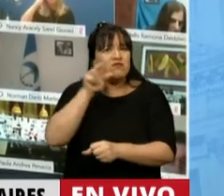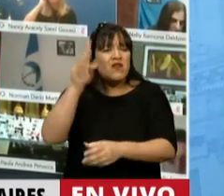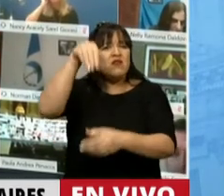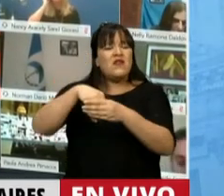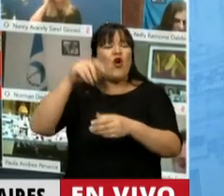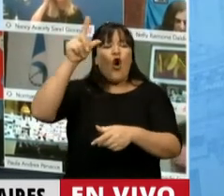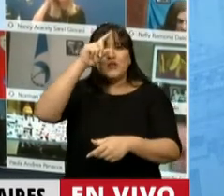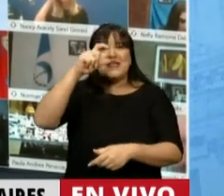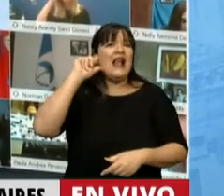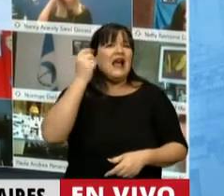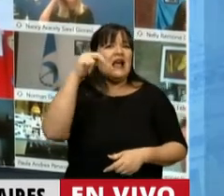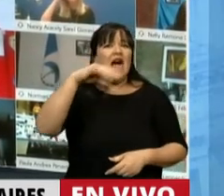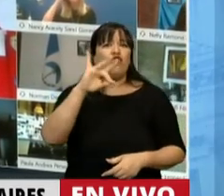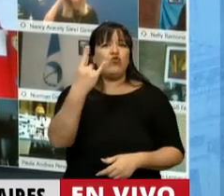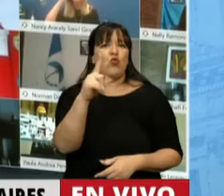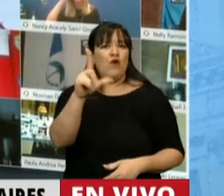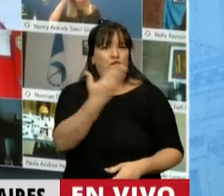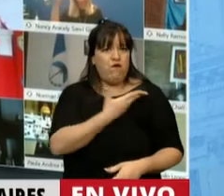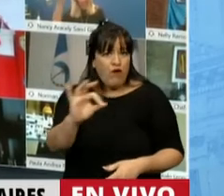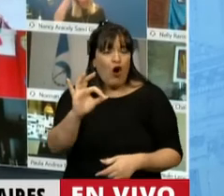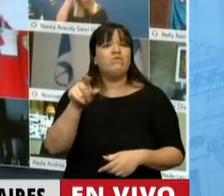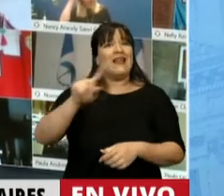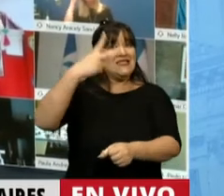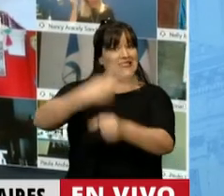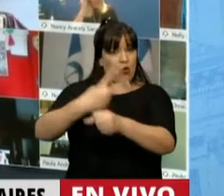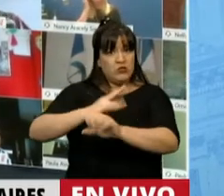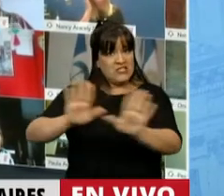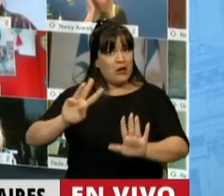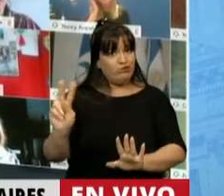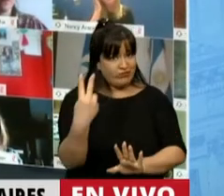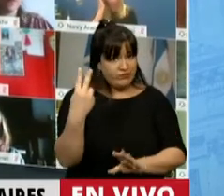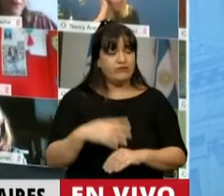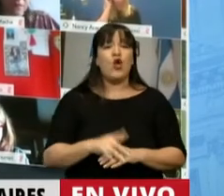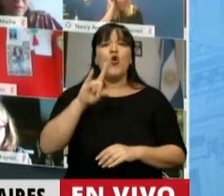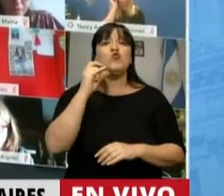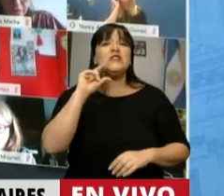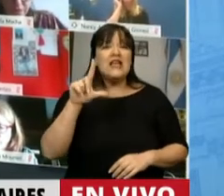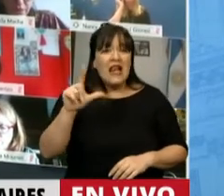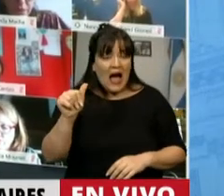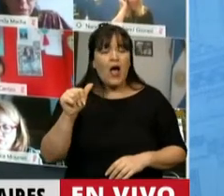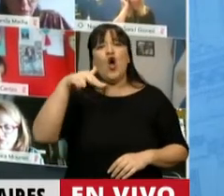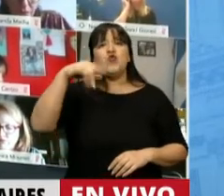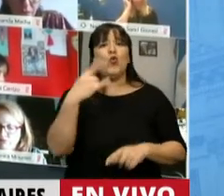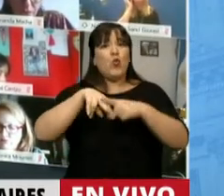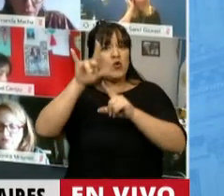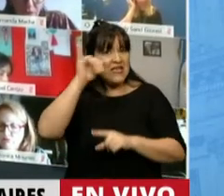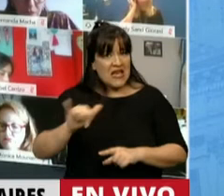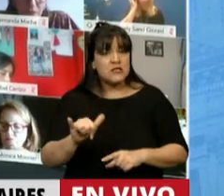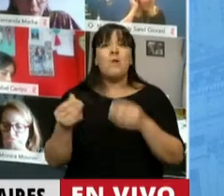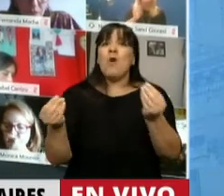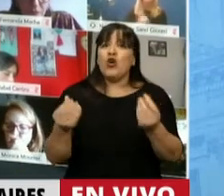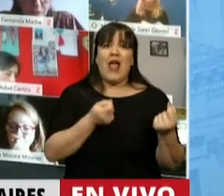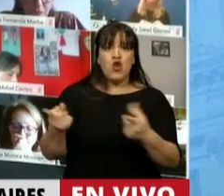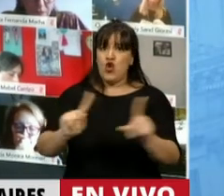Gandulfo, que es la segunda, Lucila Núñez, porque no